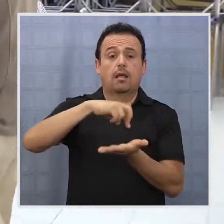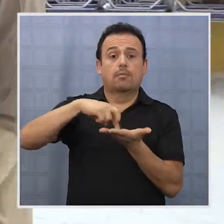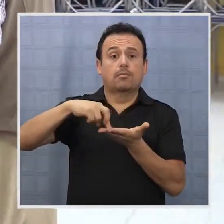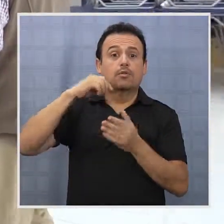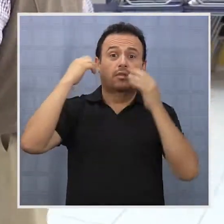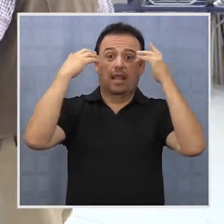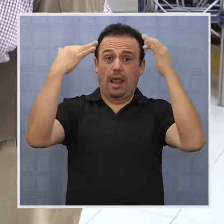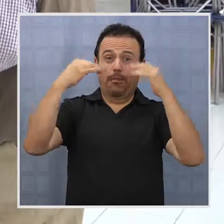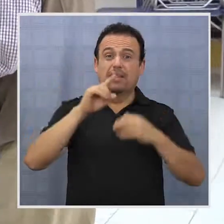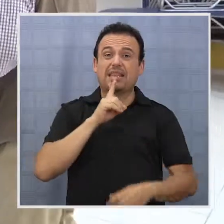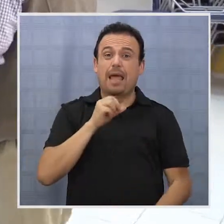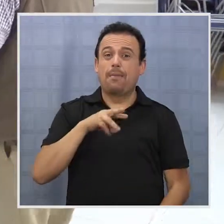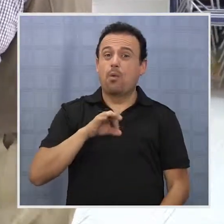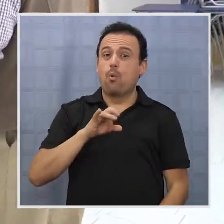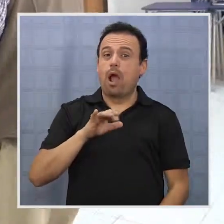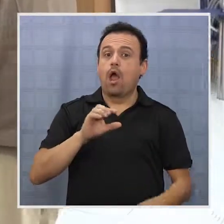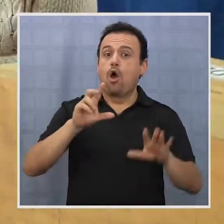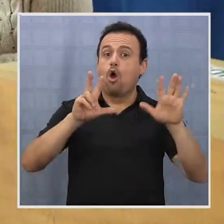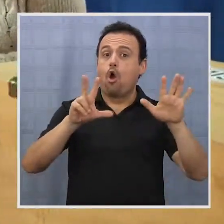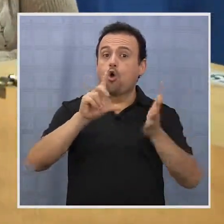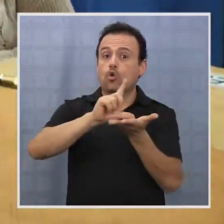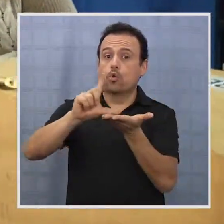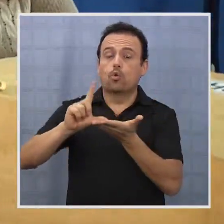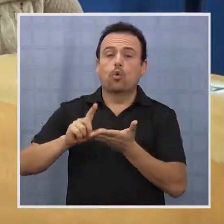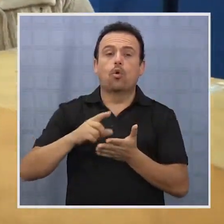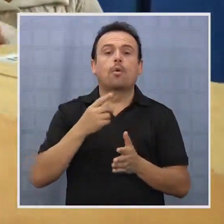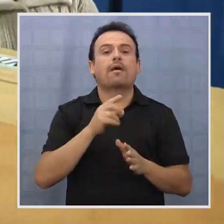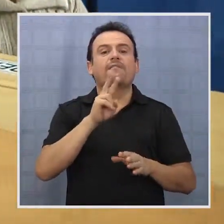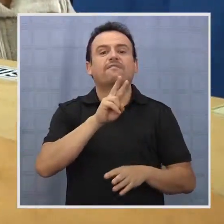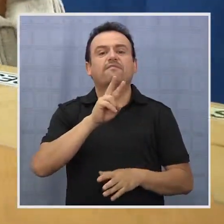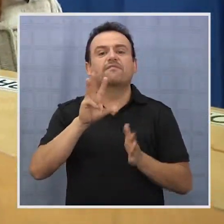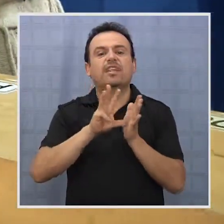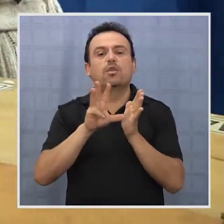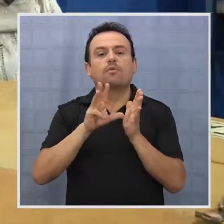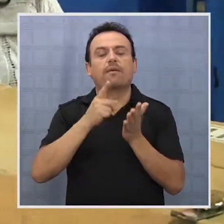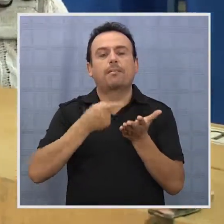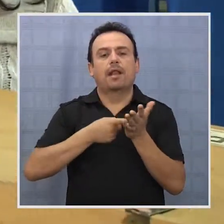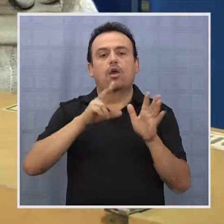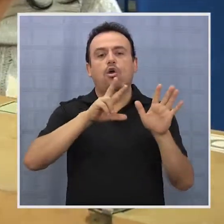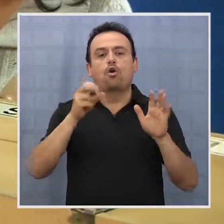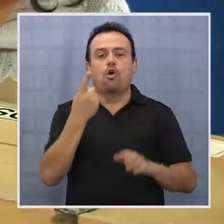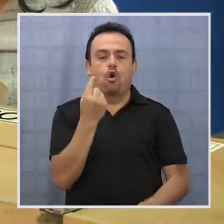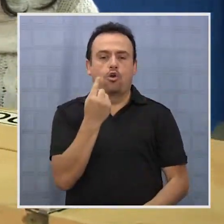serán 8 locales para 29.311 electores.